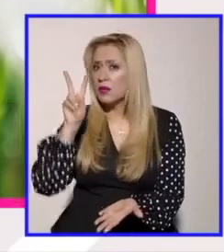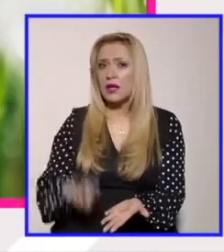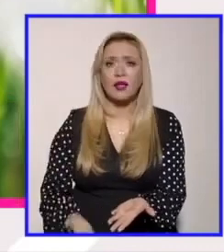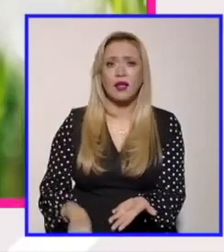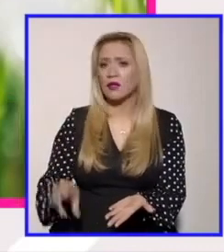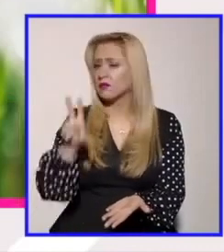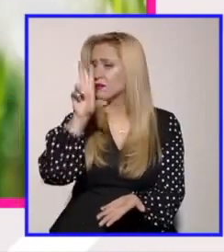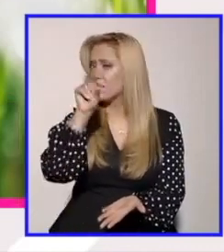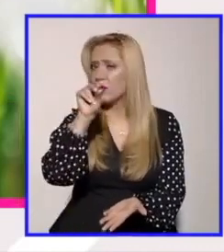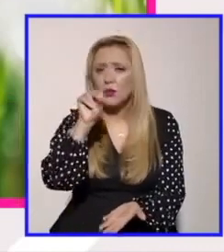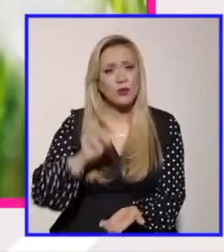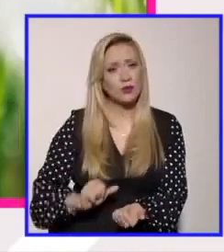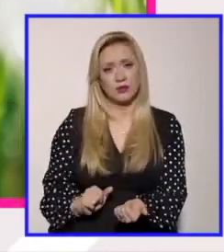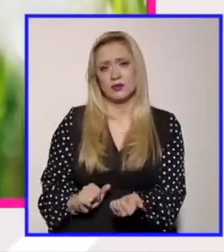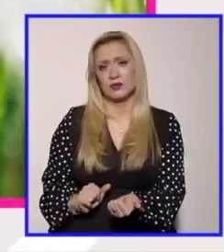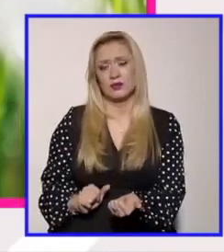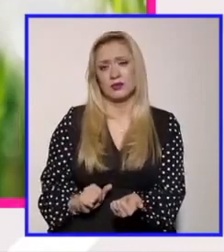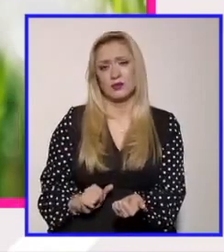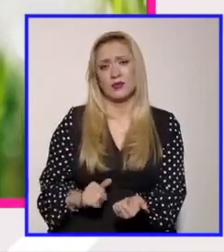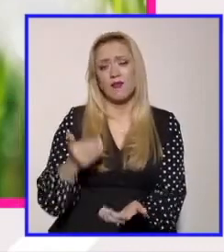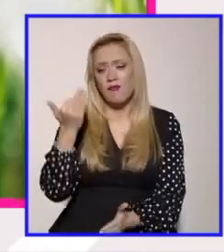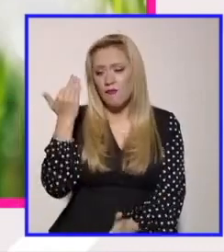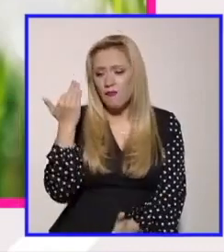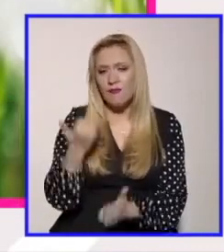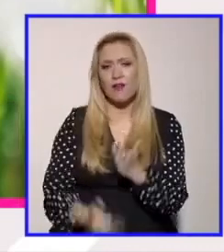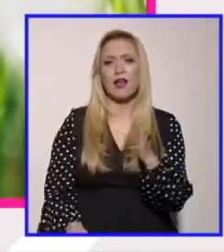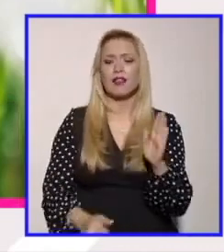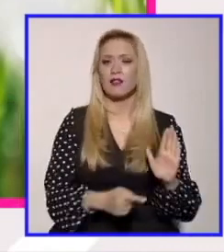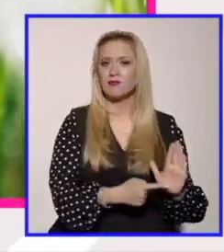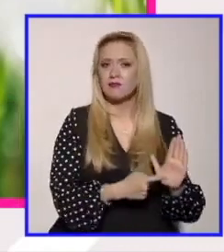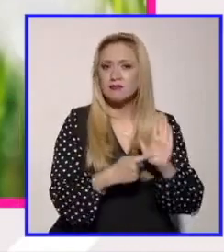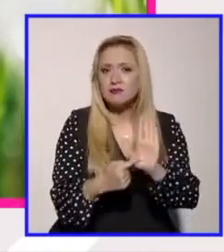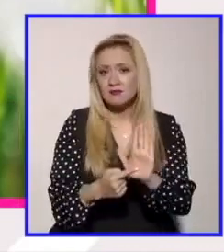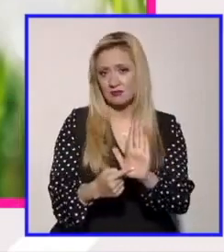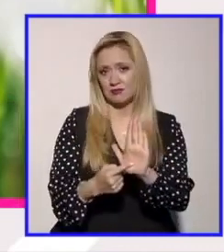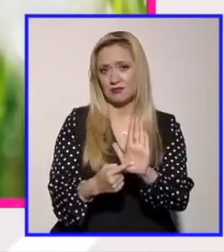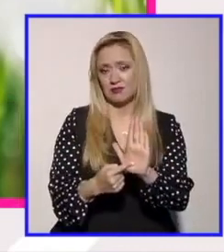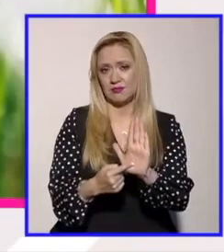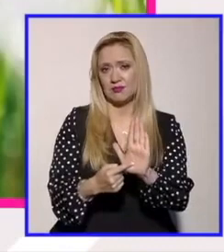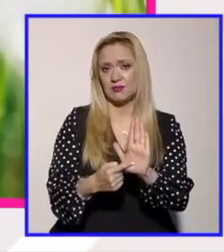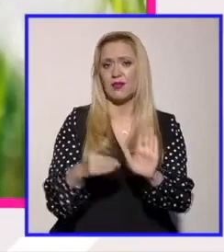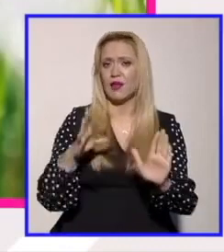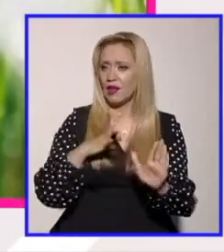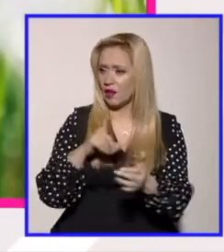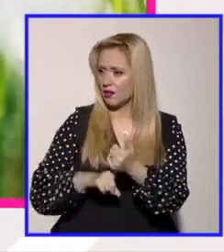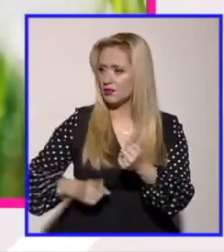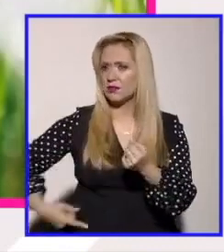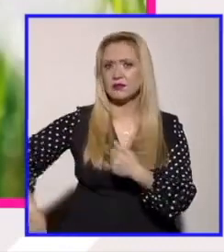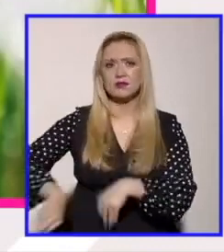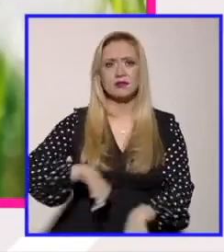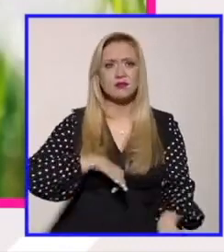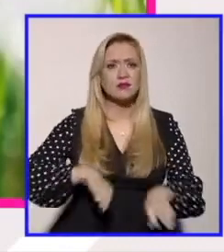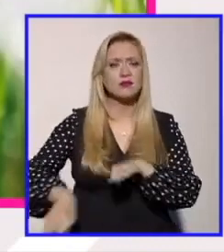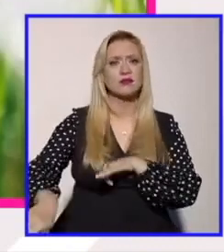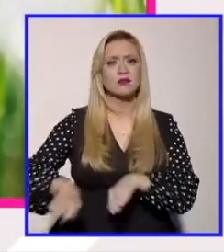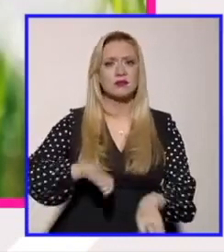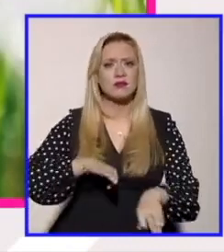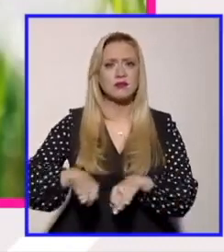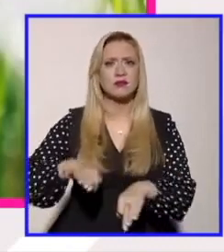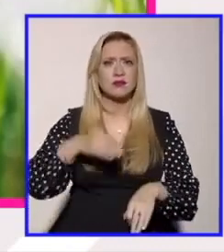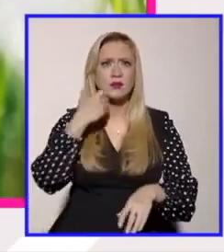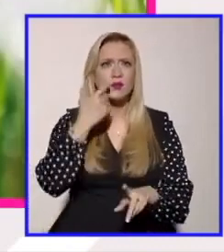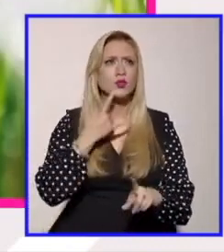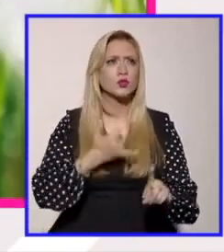cuando yo creo que es una descripción inadecuada de los hechos y que además nos lleva a una situación de encono que creo que es perfectamente